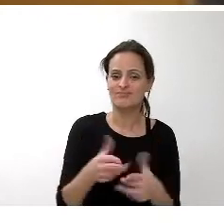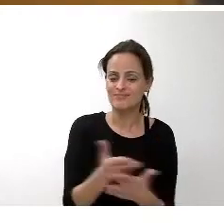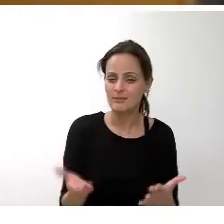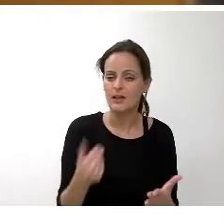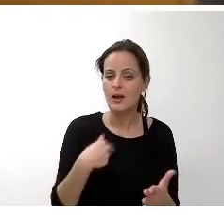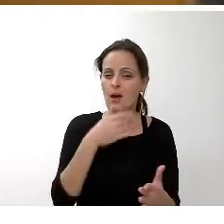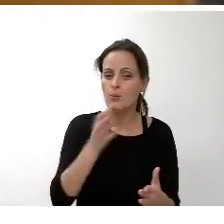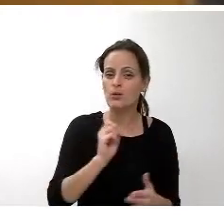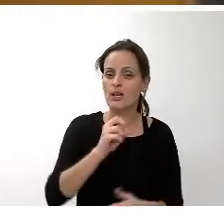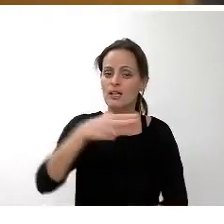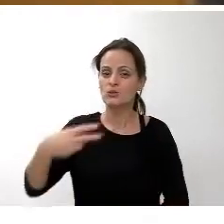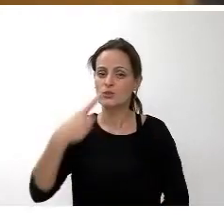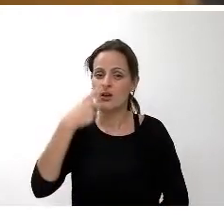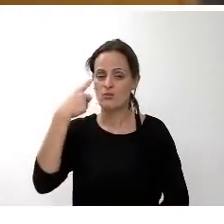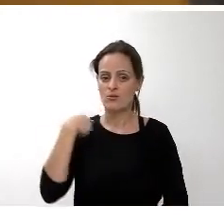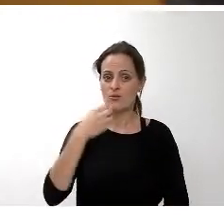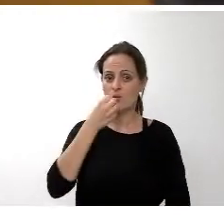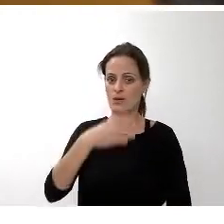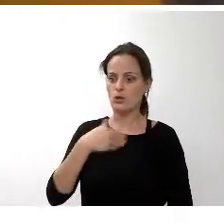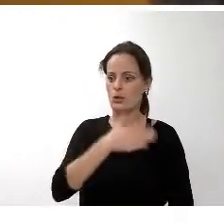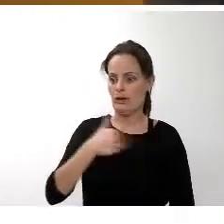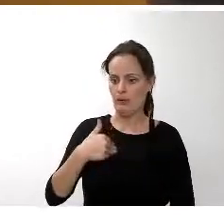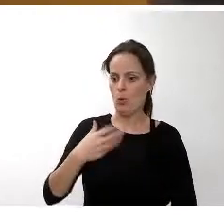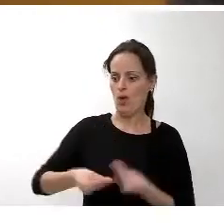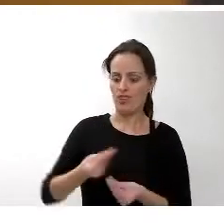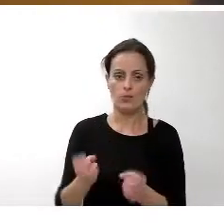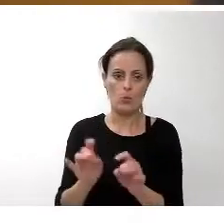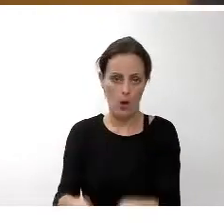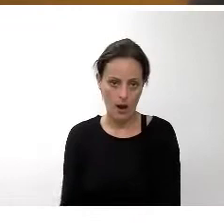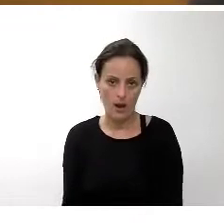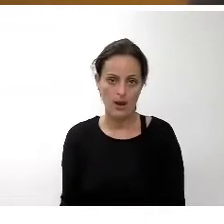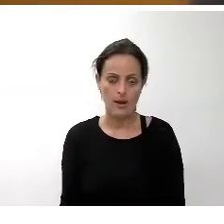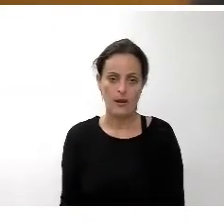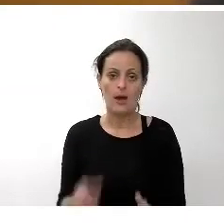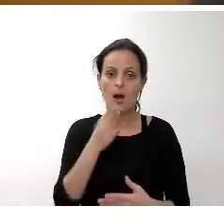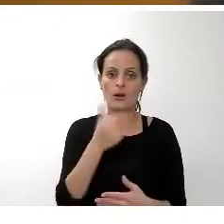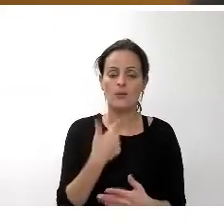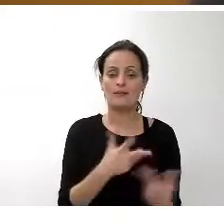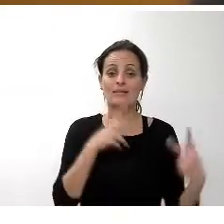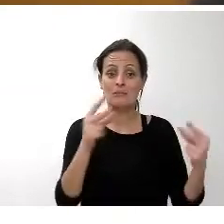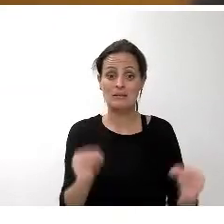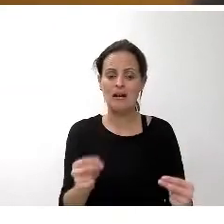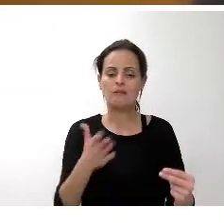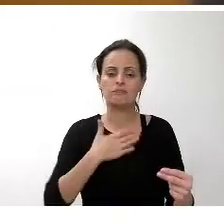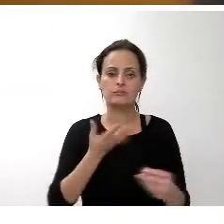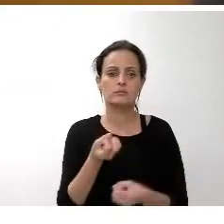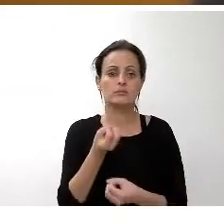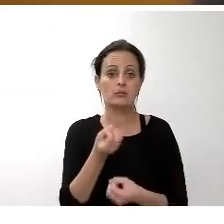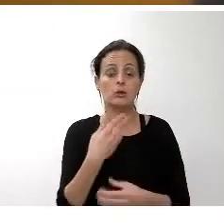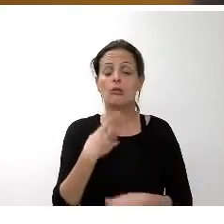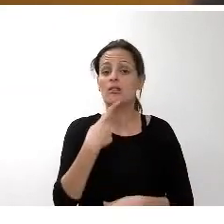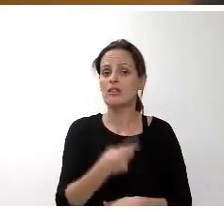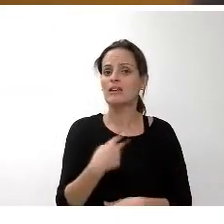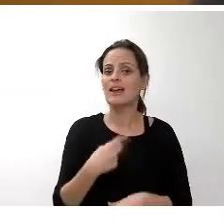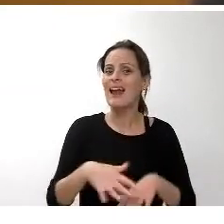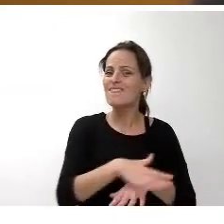legislaturas pasadas bien terminando mi intervención comentar que las bases del presupuesto todo